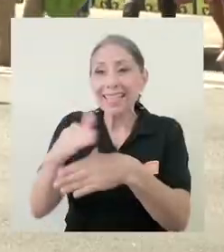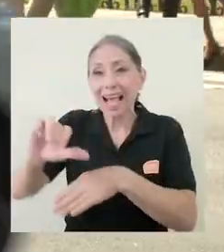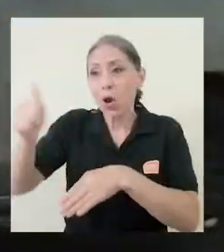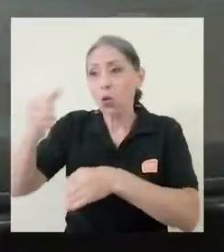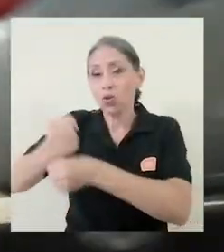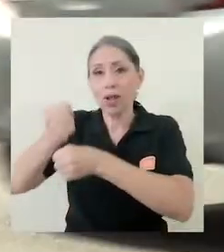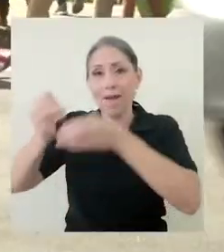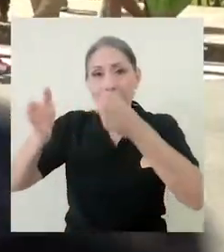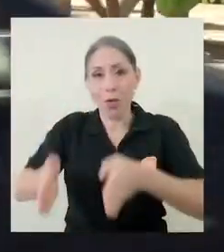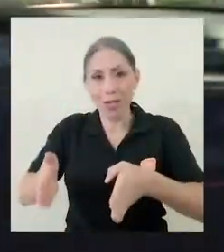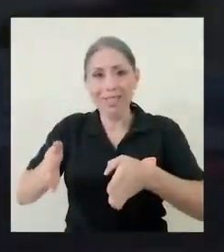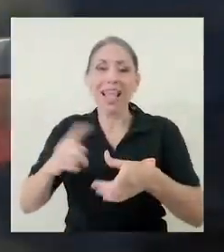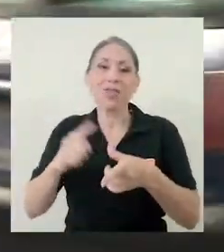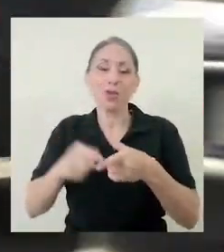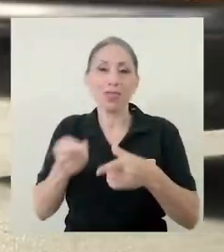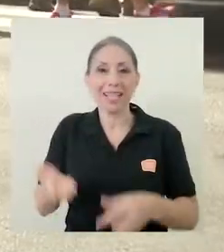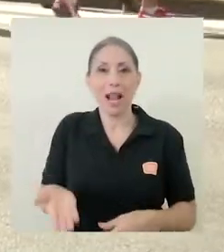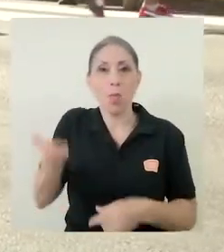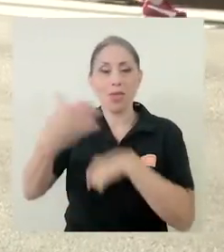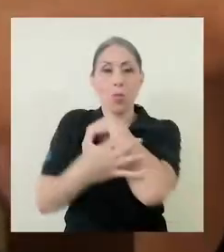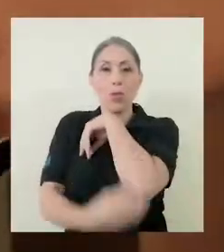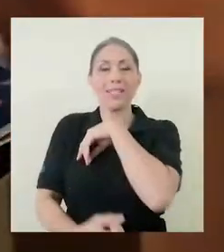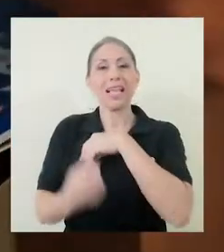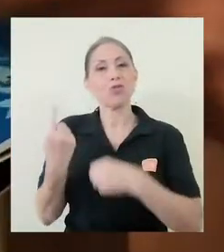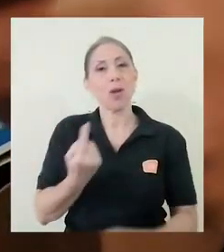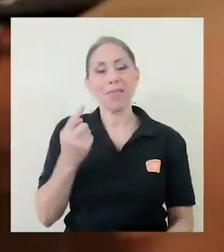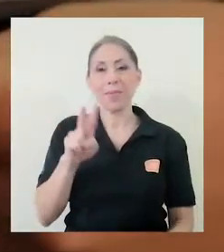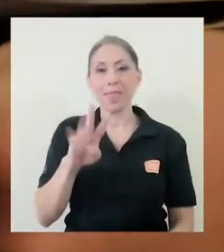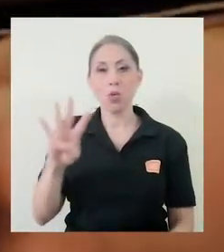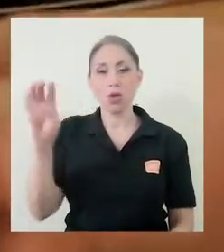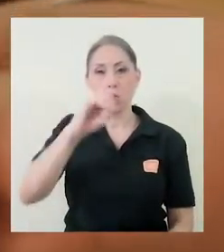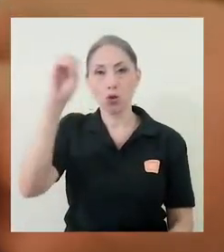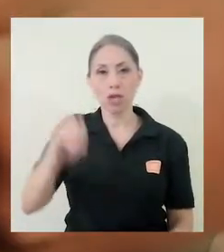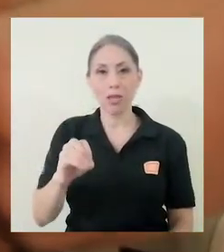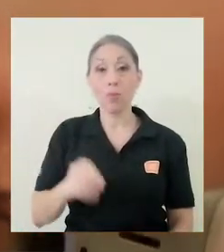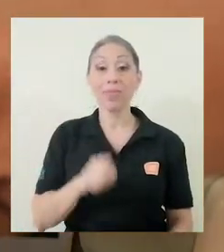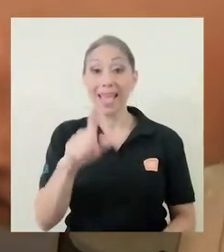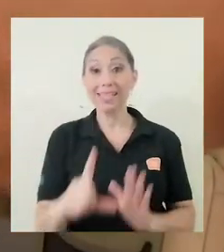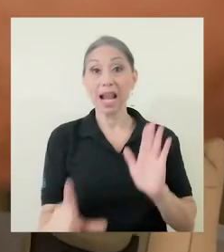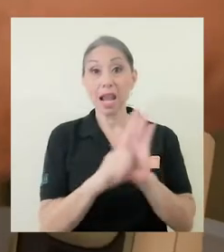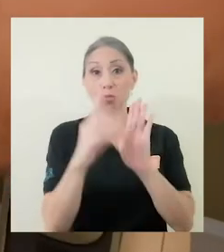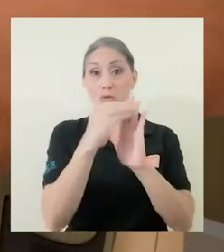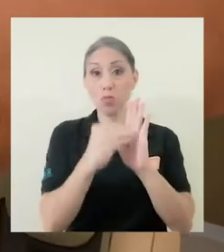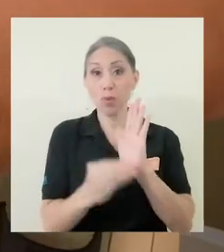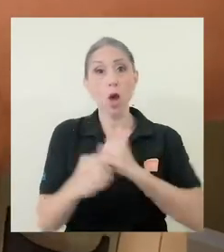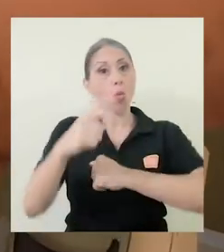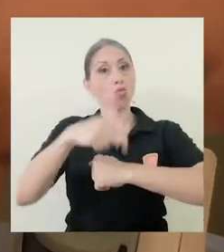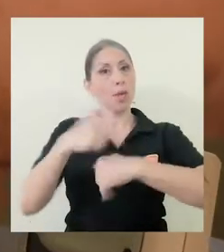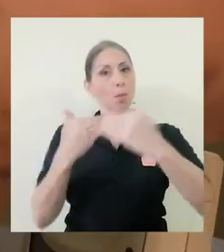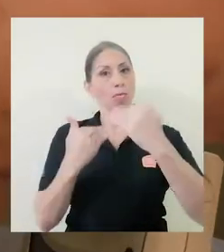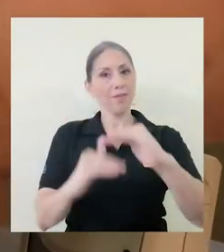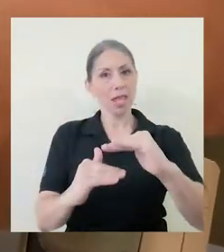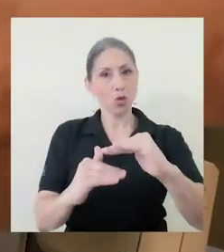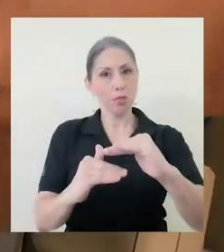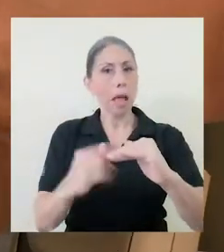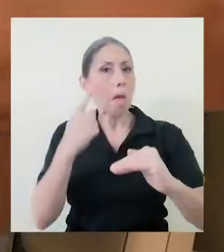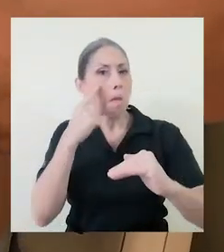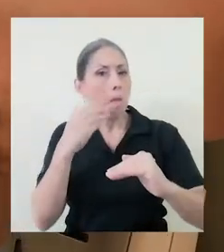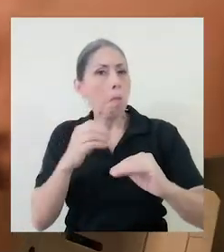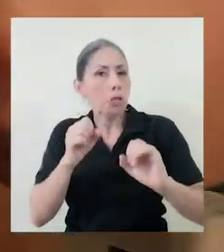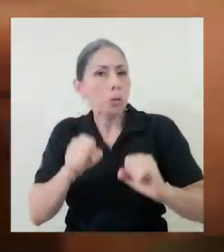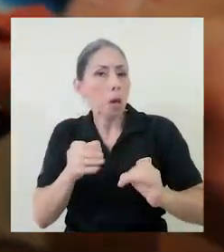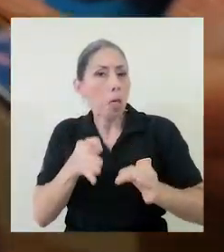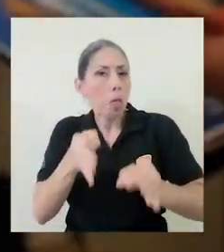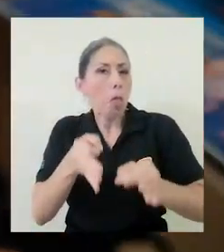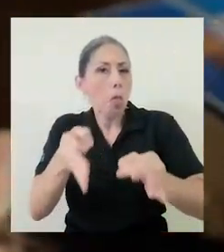solamente como hasta el 24%. La ley está planteada para un tiempo definido y se irá valorando su extensión de acuerdo